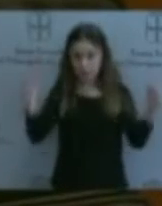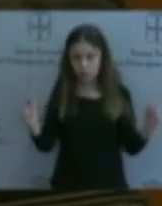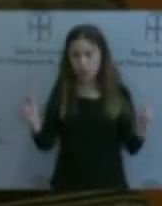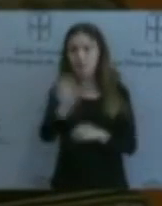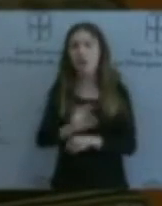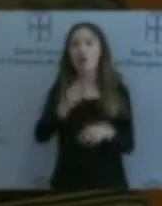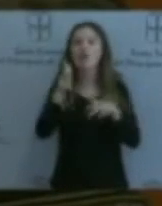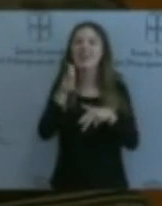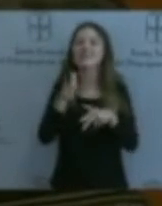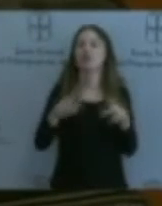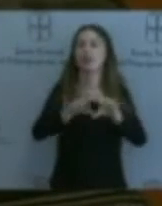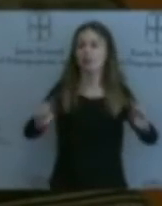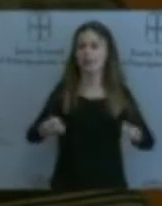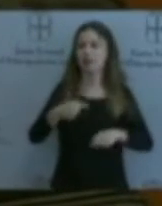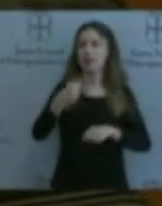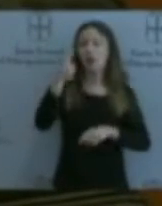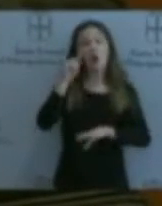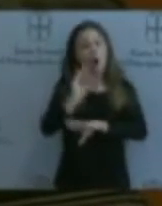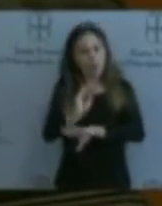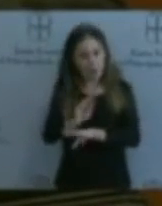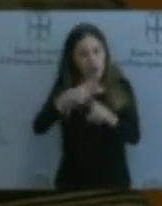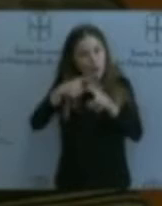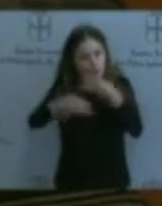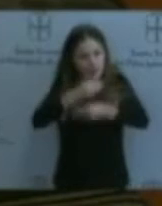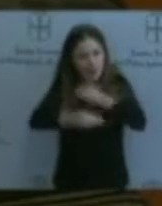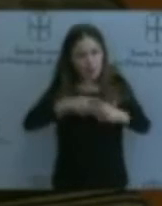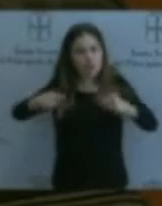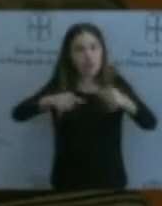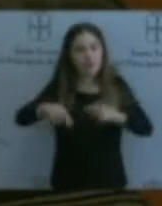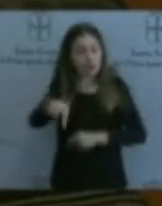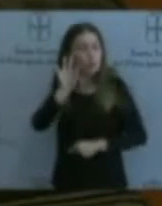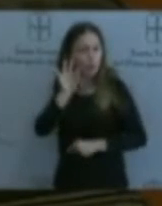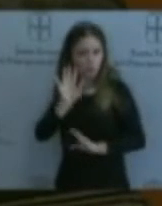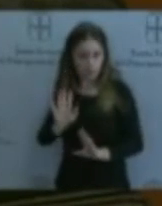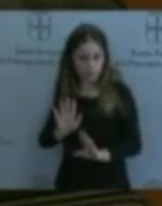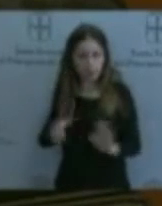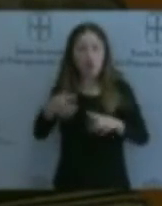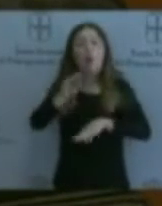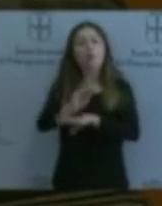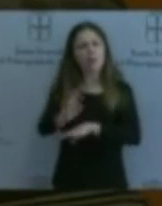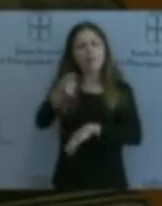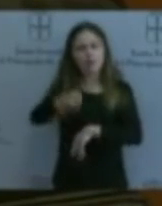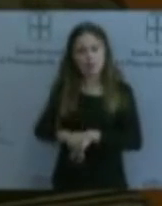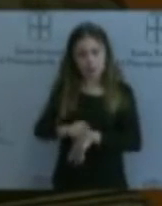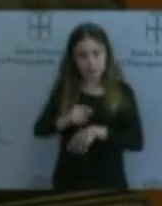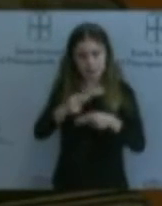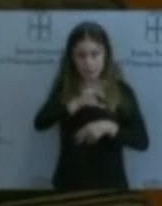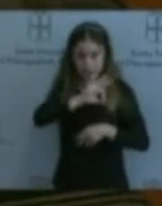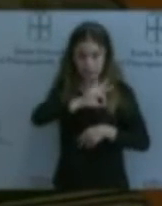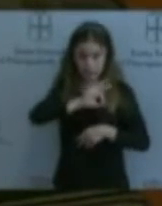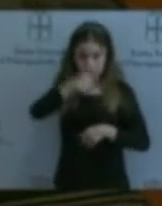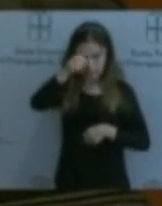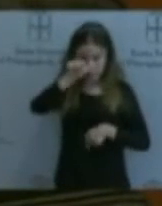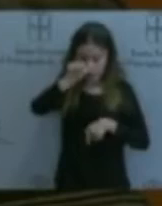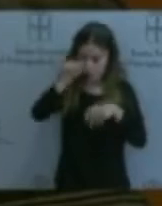cuidado con las cosas que hacemos, las decisiones que tenemos. Hay que tener cuidado también, señor consejero, para decidir cómo